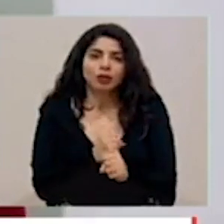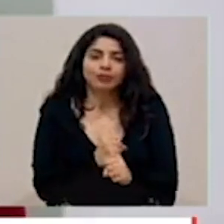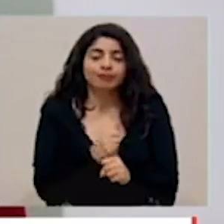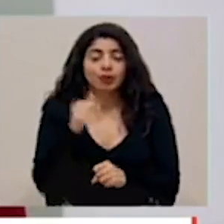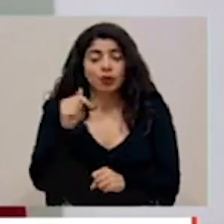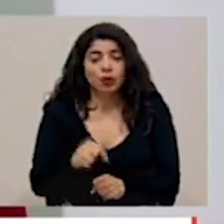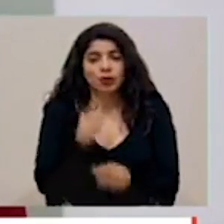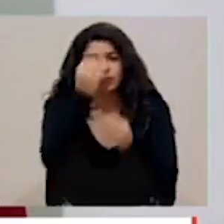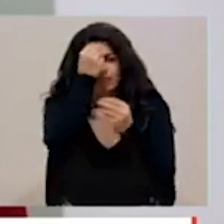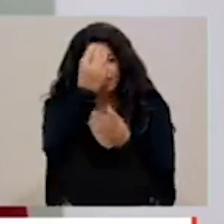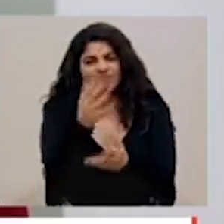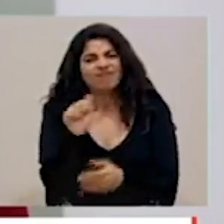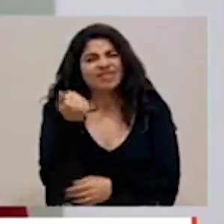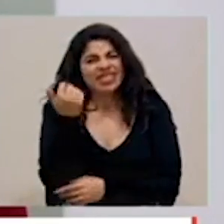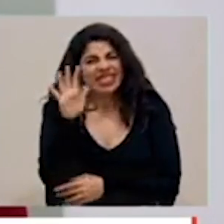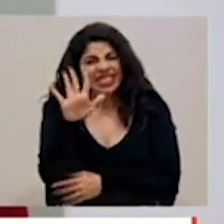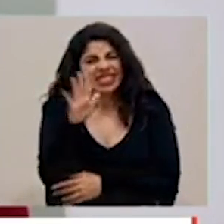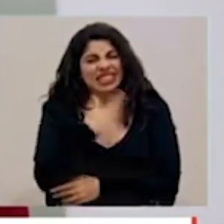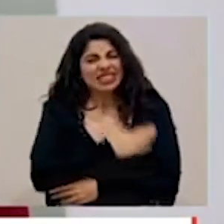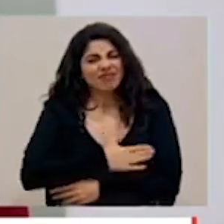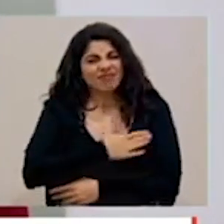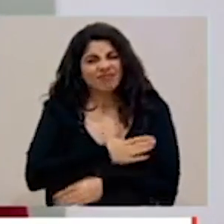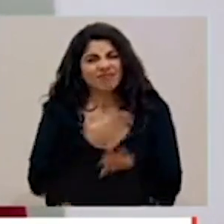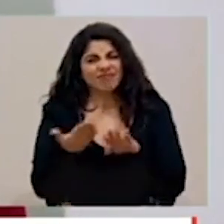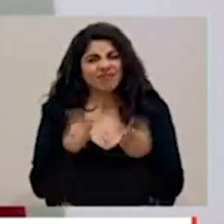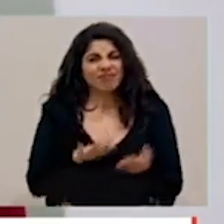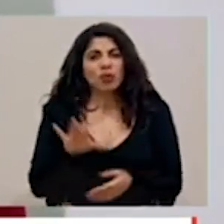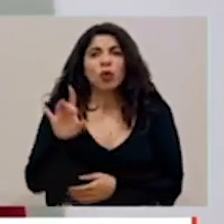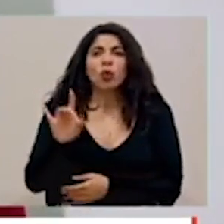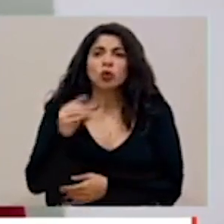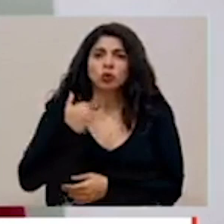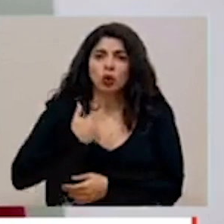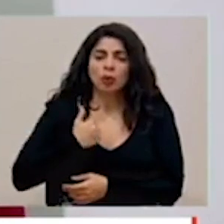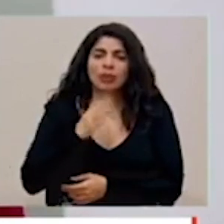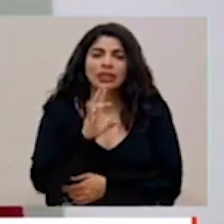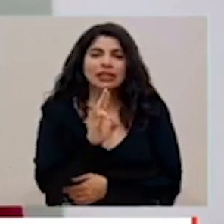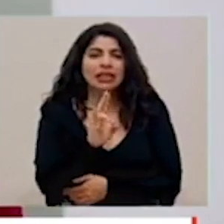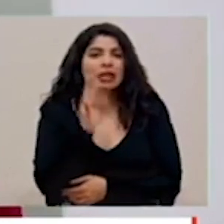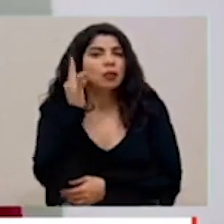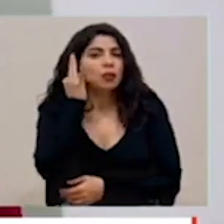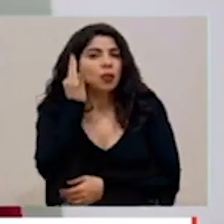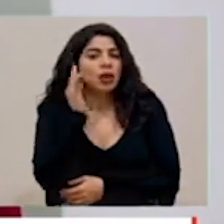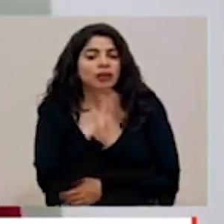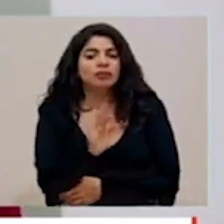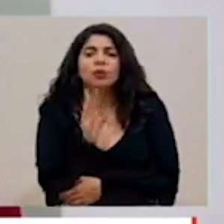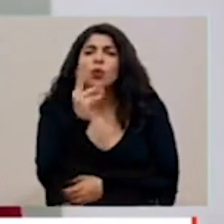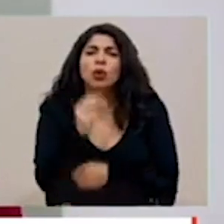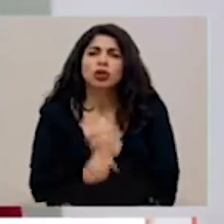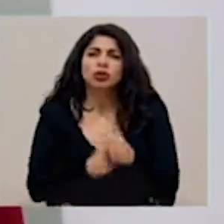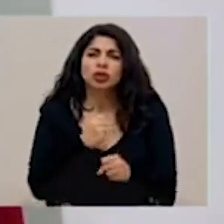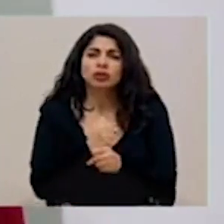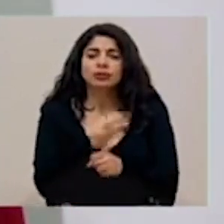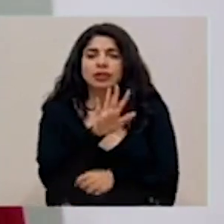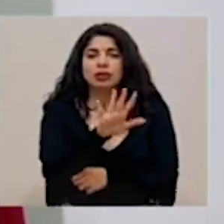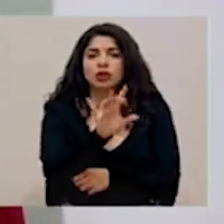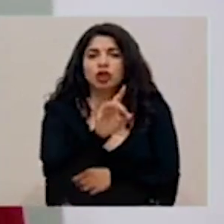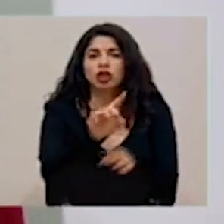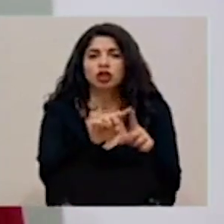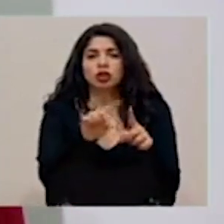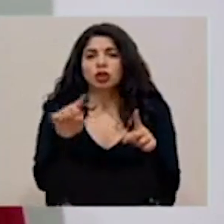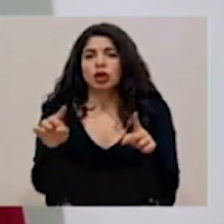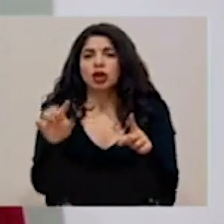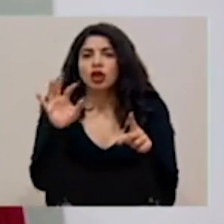reportan 15 lamentables fallecimientos, 8 hombres y 7 mujeres con un rango de edad de los 58 a los